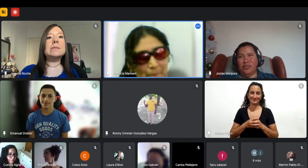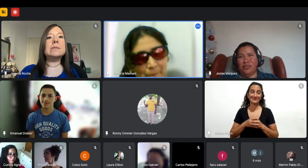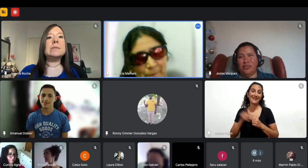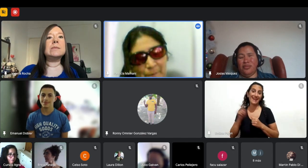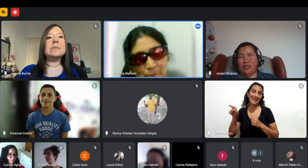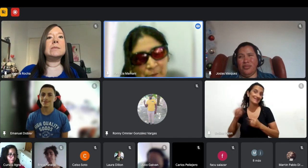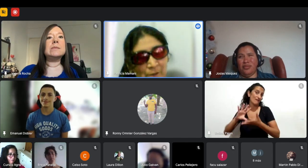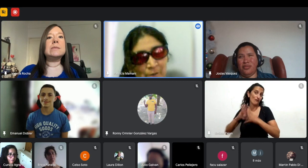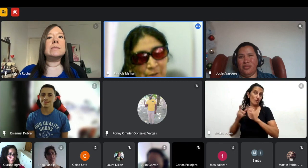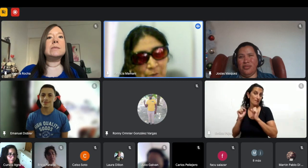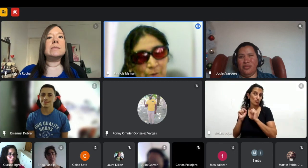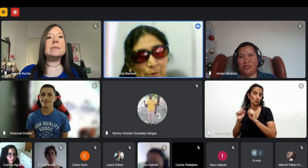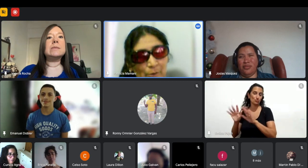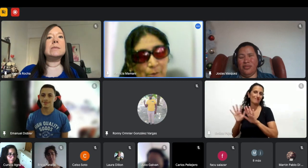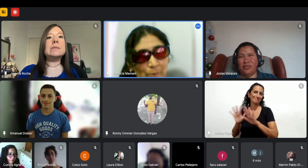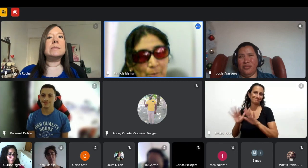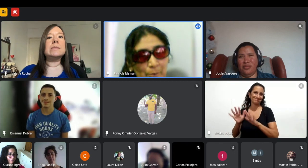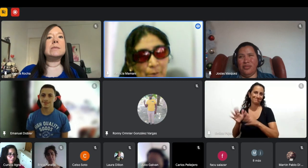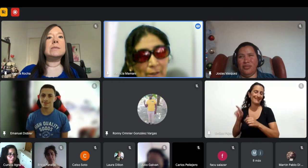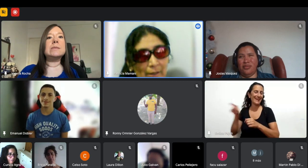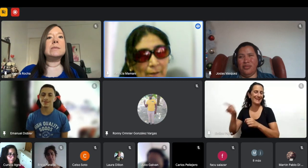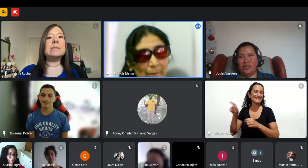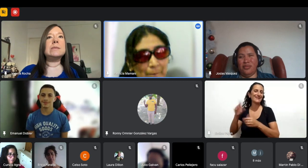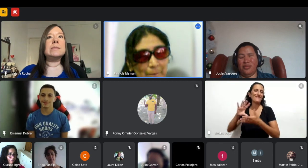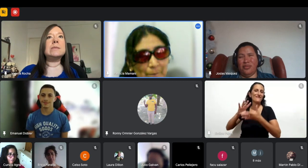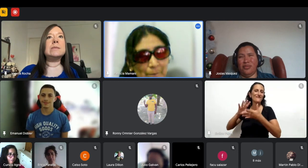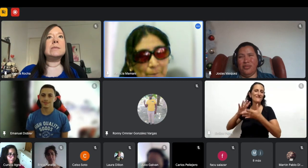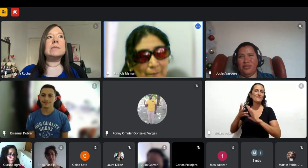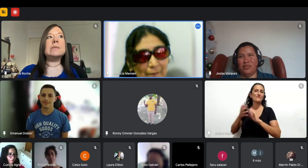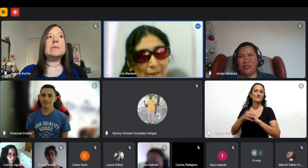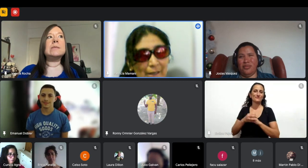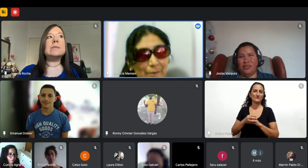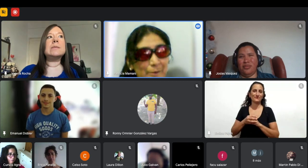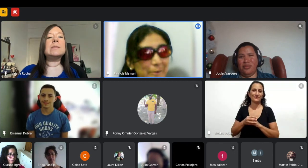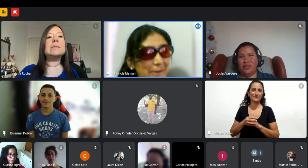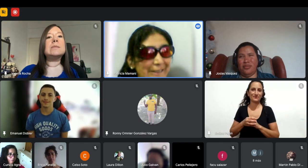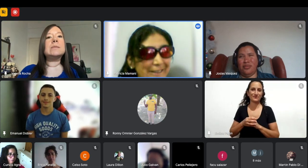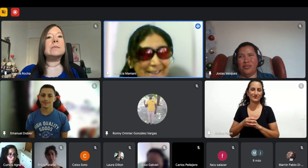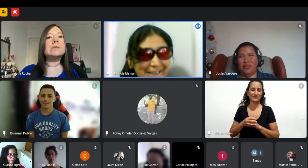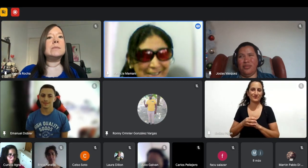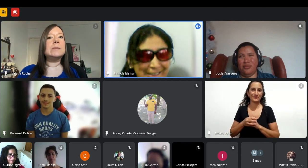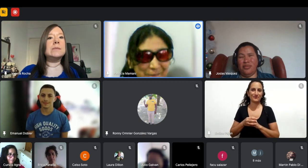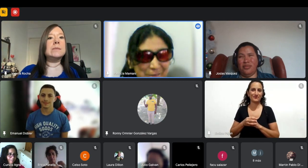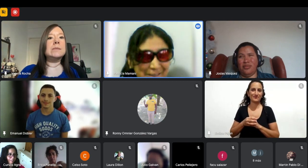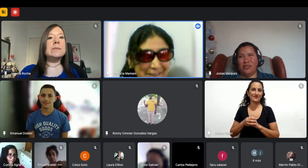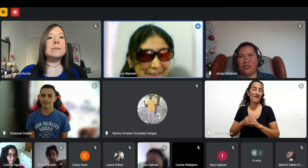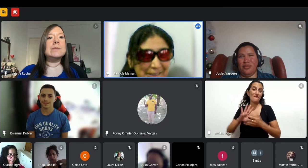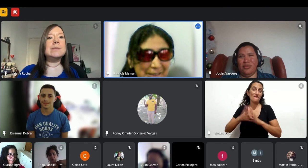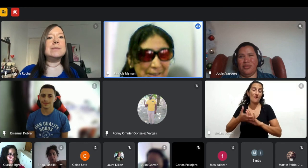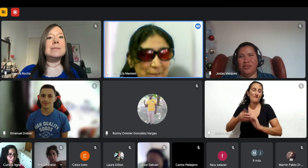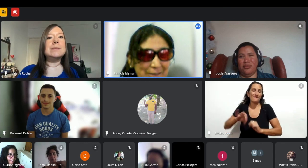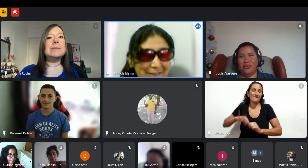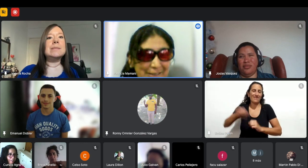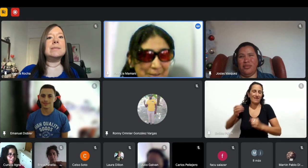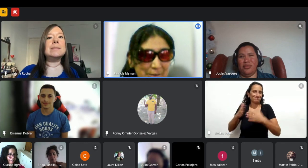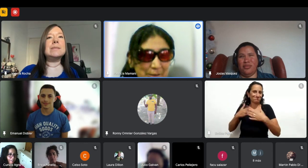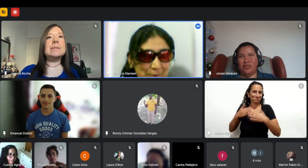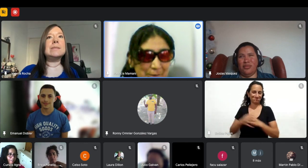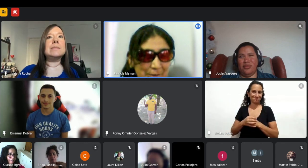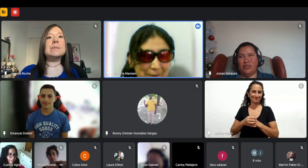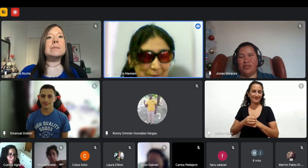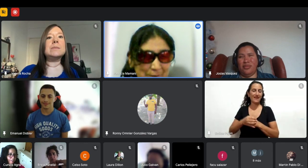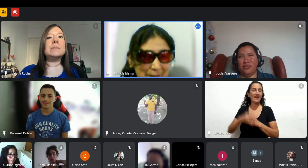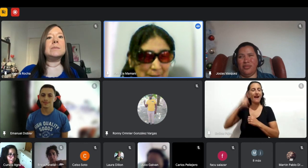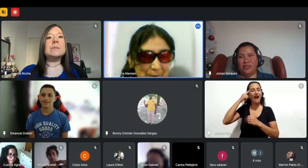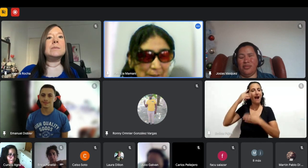más o menos lo que yo pude vivir en este tema de capacitación